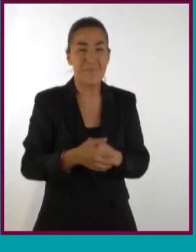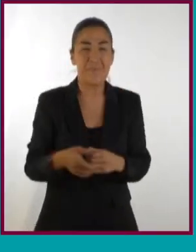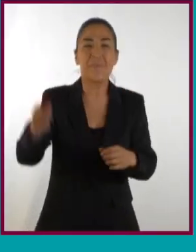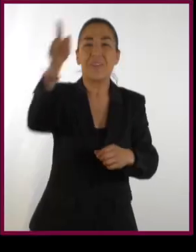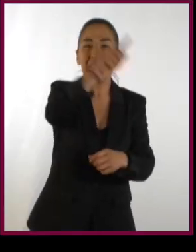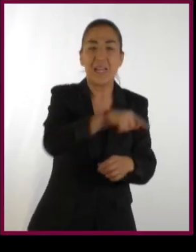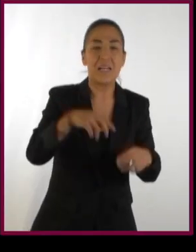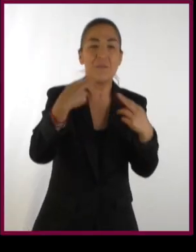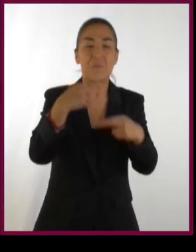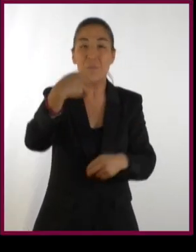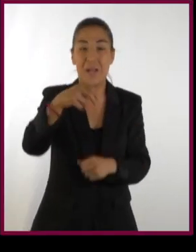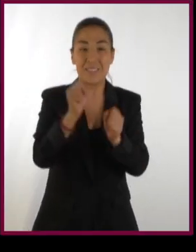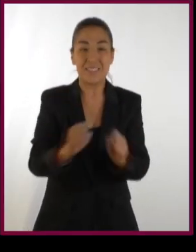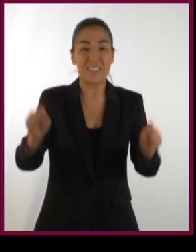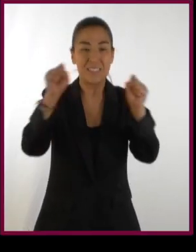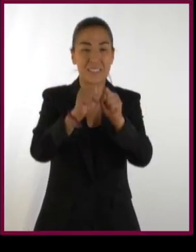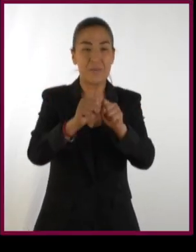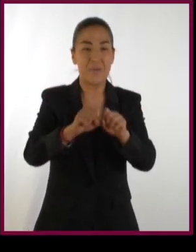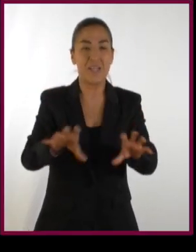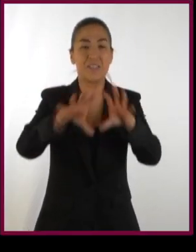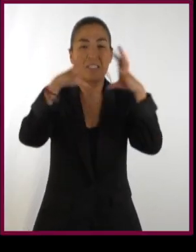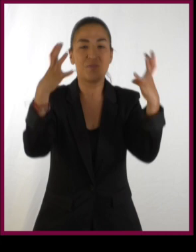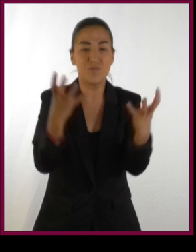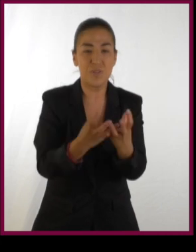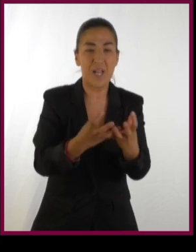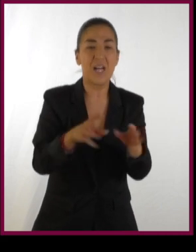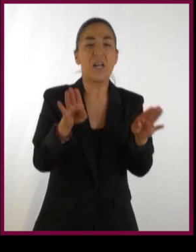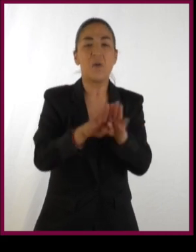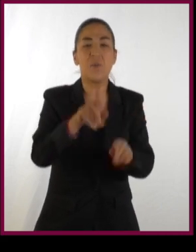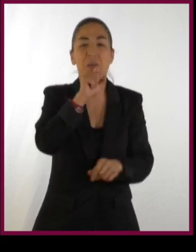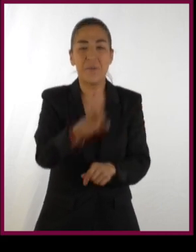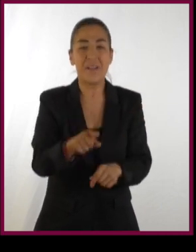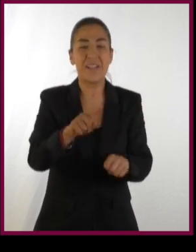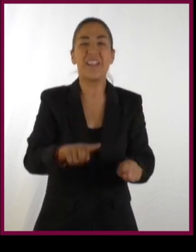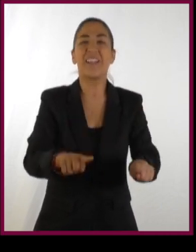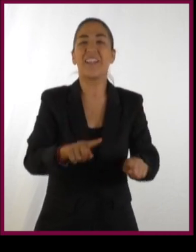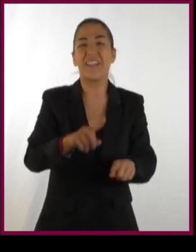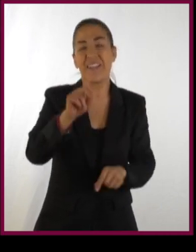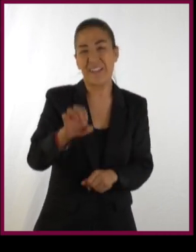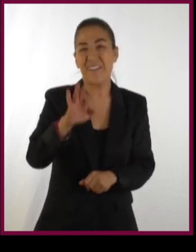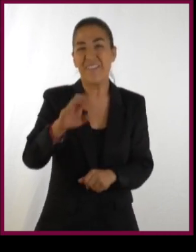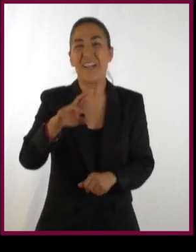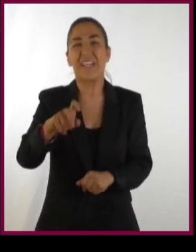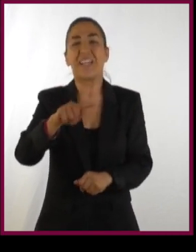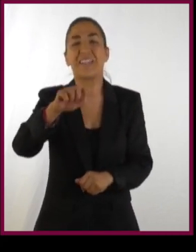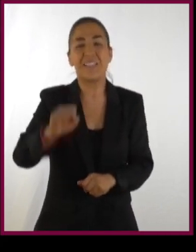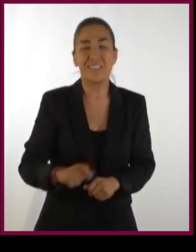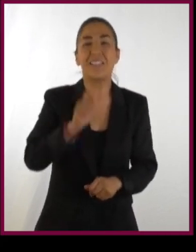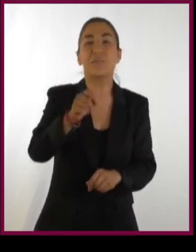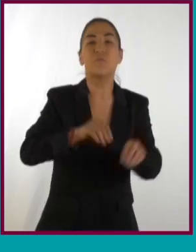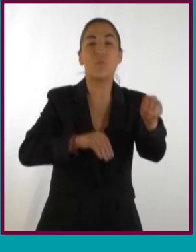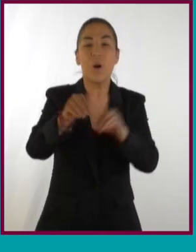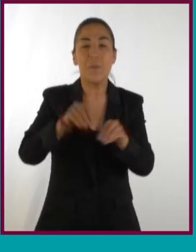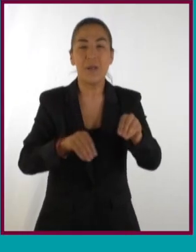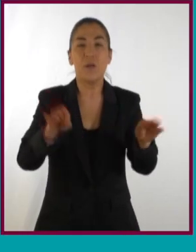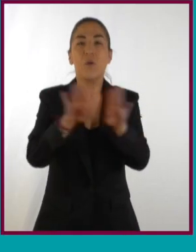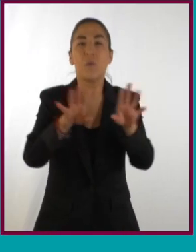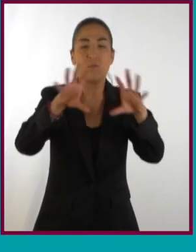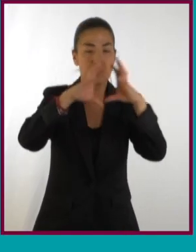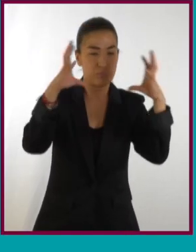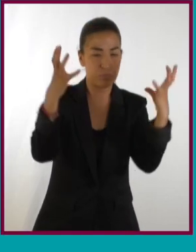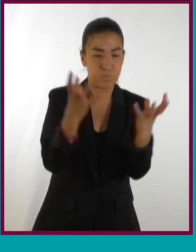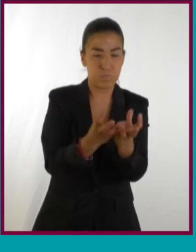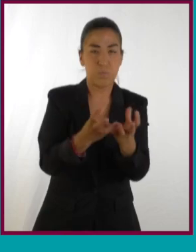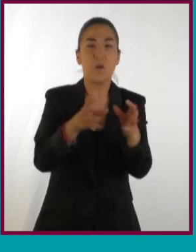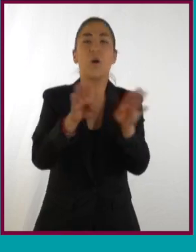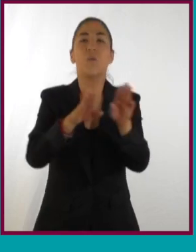círculos. A esto lo llamó sistema de círculos, epiciclos y diferentes. La idea era simular